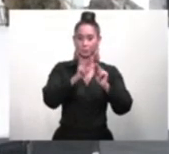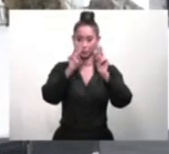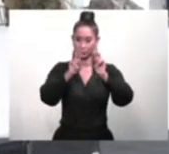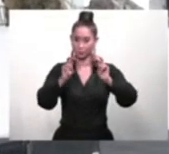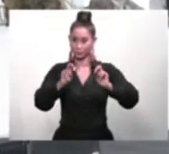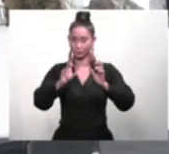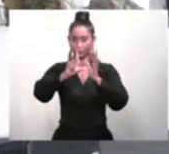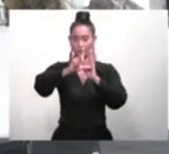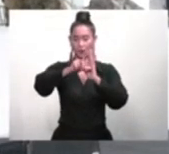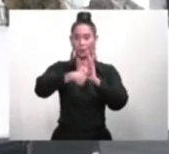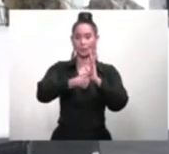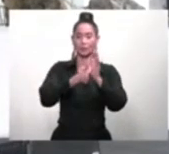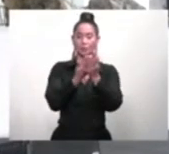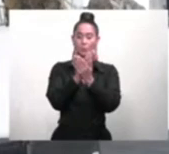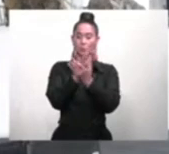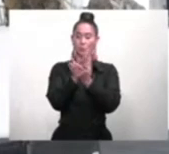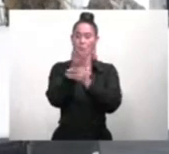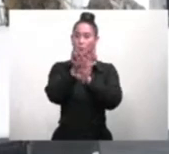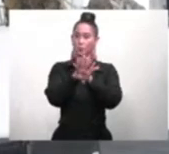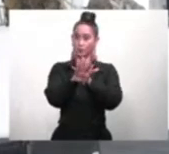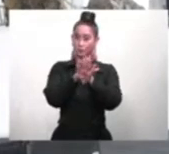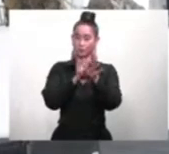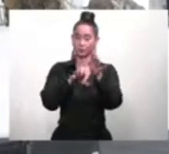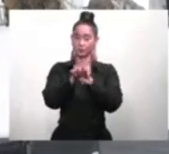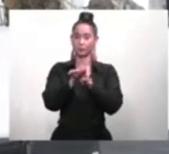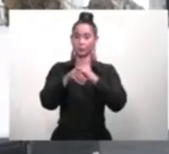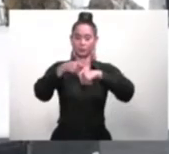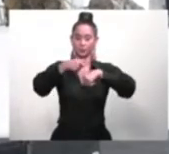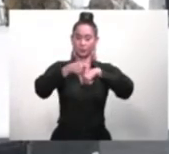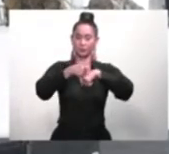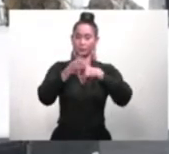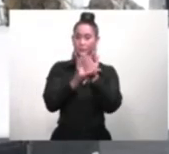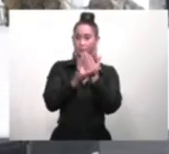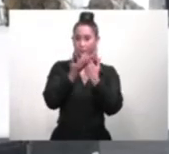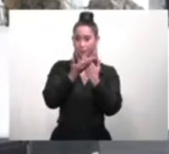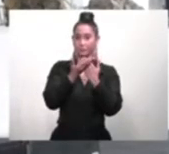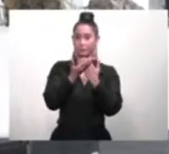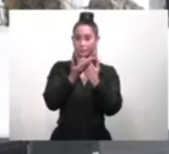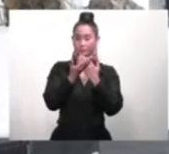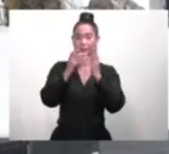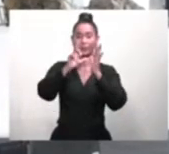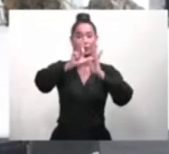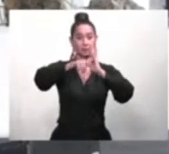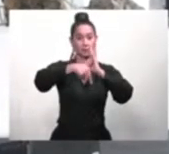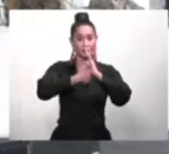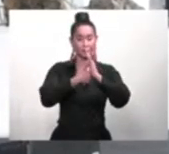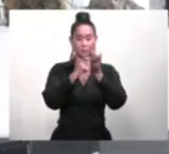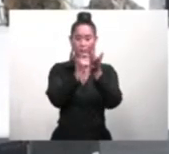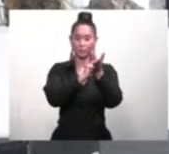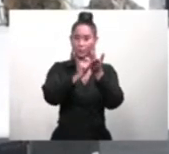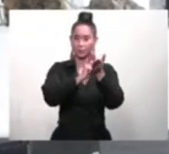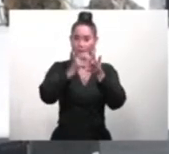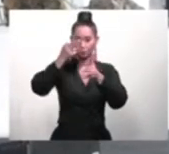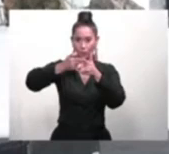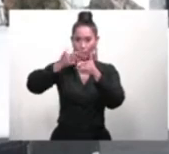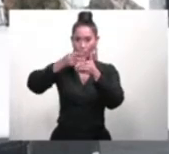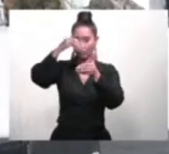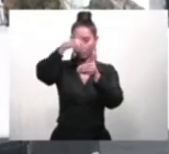continuando con la sanitación de manos y la toma de temperatura. Luego de esto se procede al registro nominal,